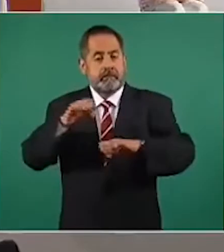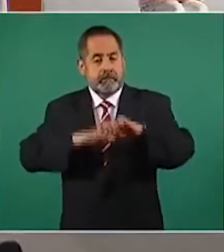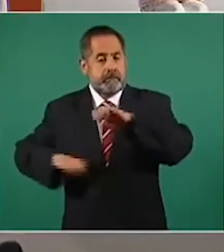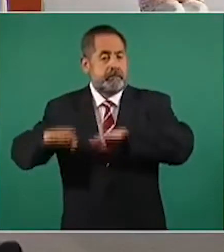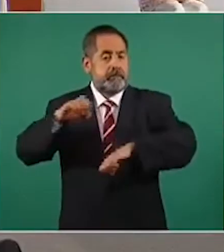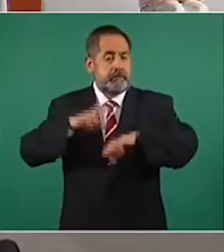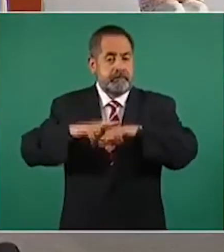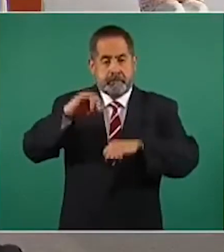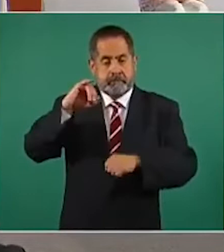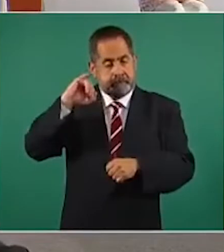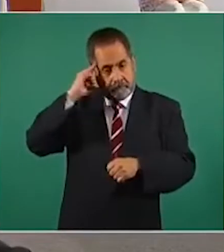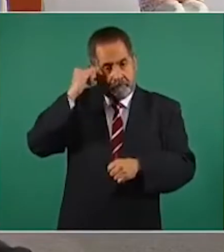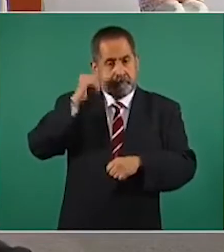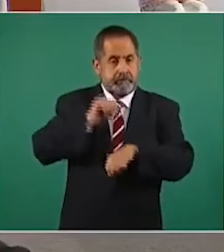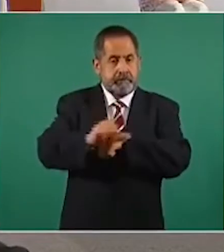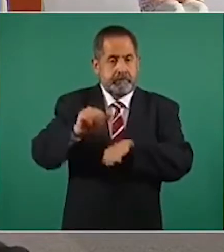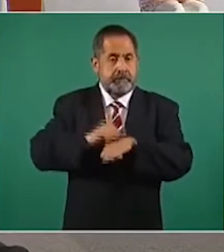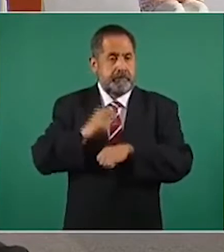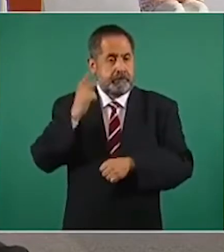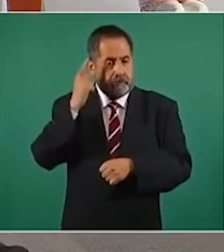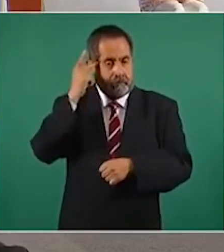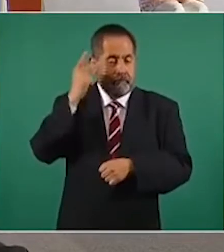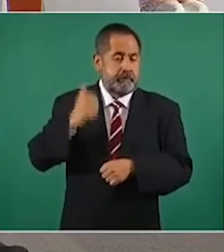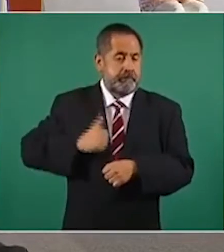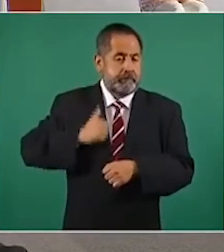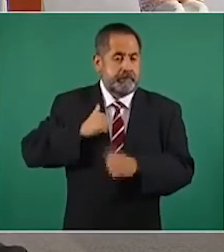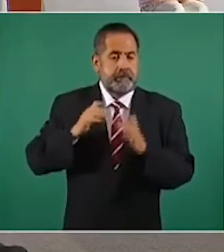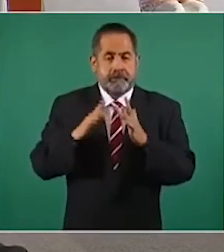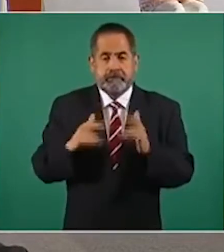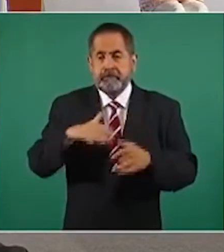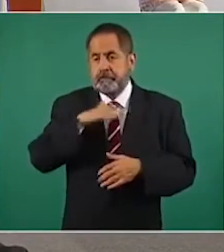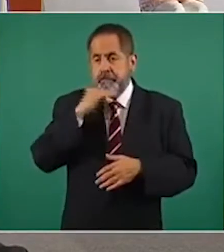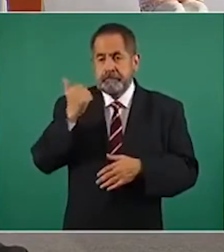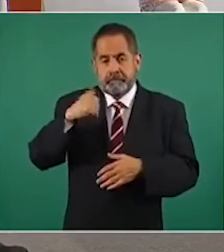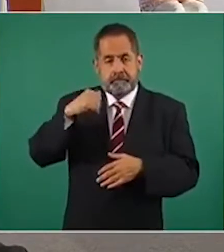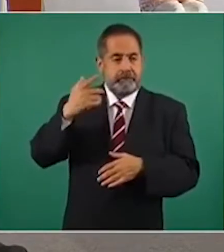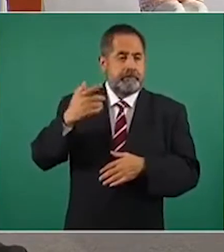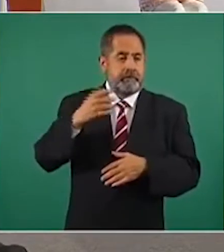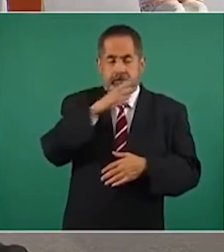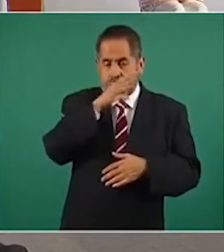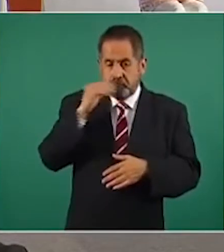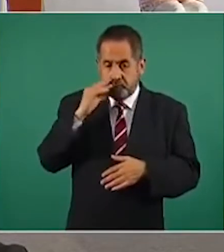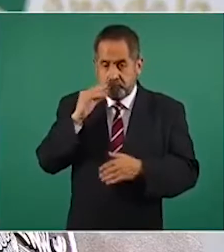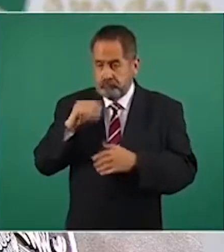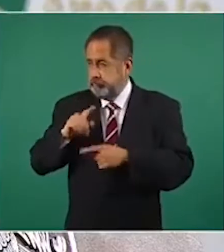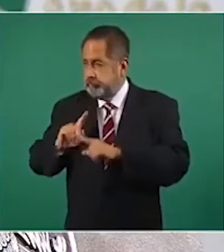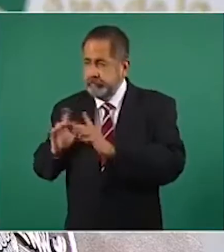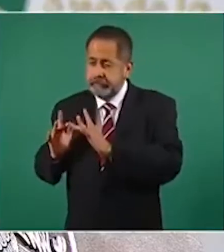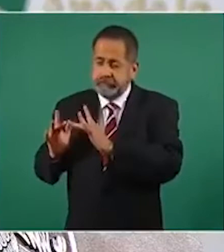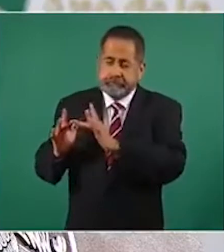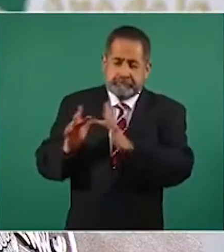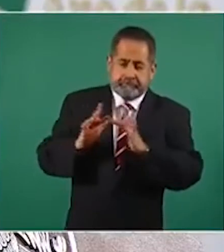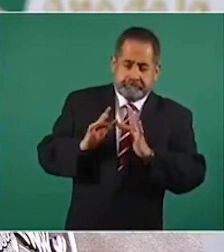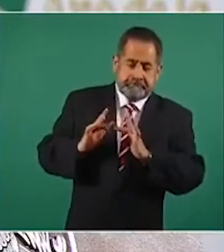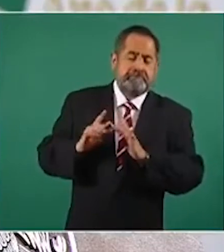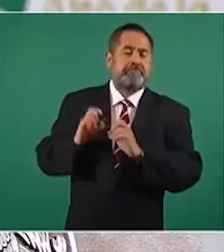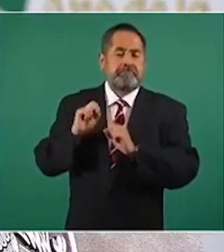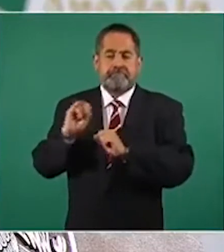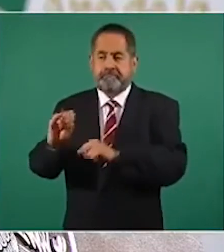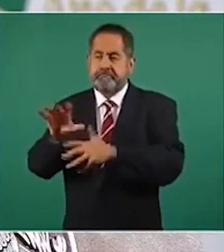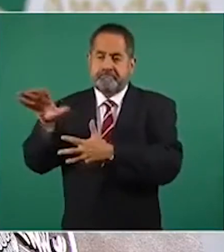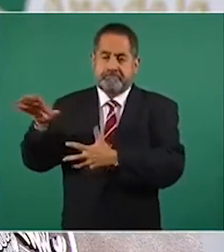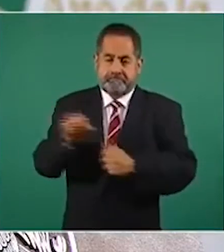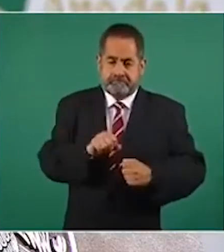en India, Argentina, Corea, Canadá, Francia, Alemania y Cuba, se logró la consecución de